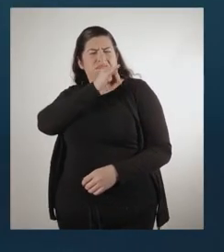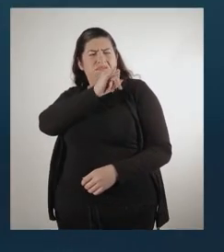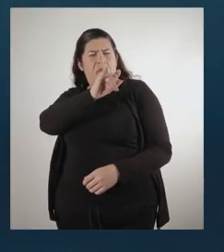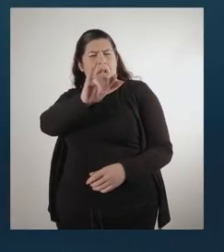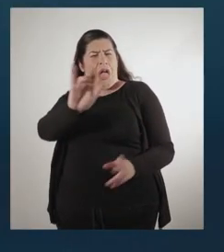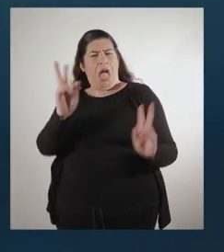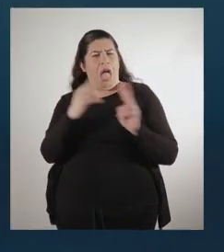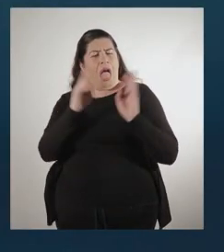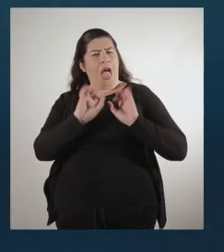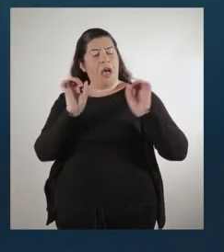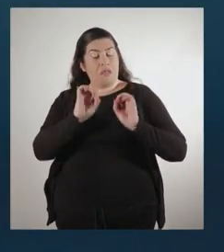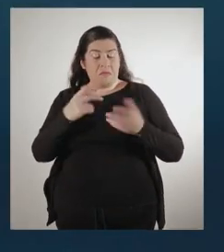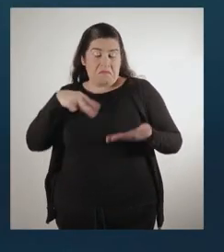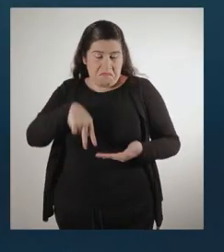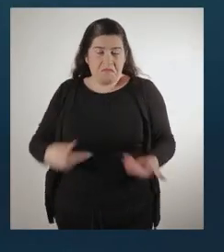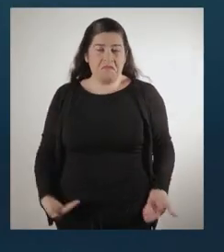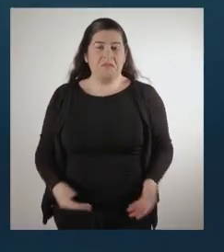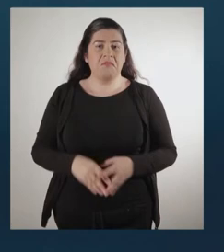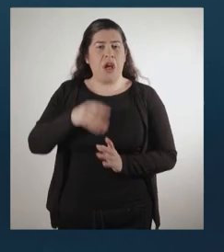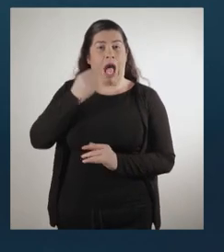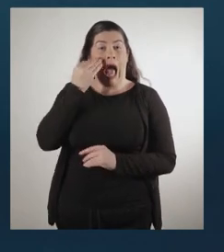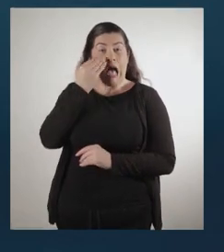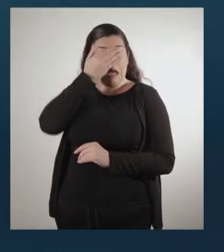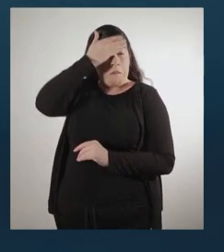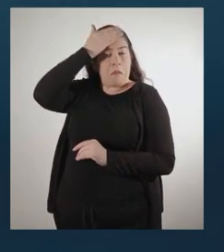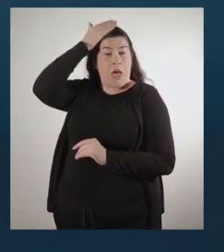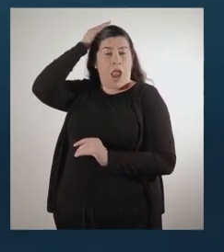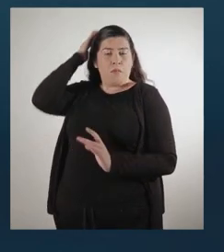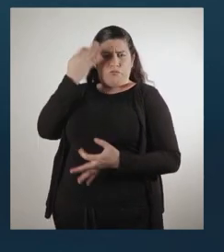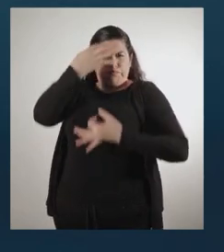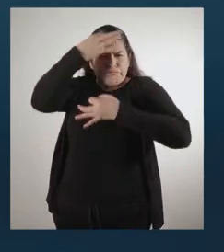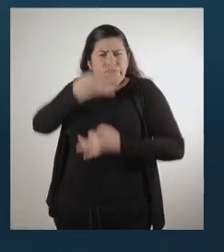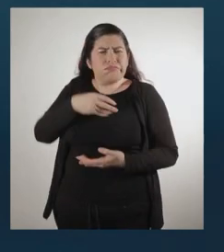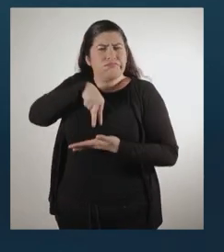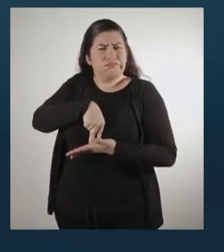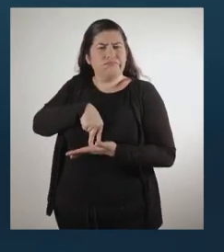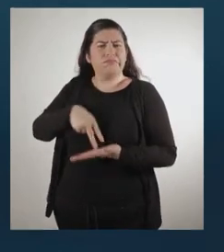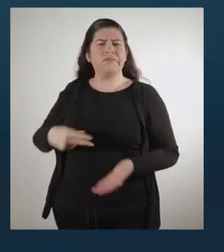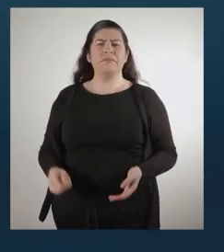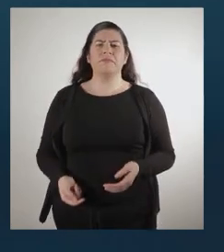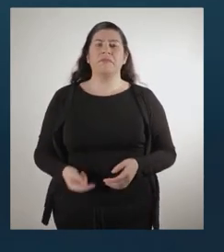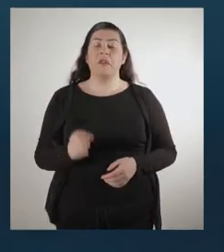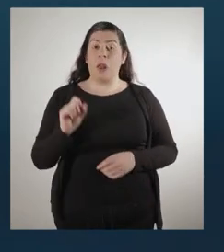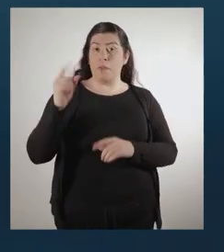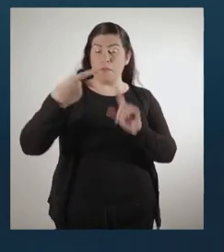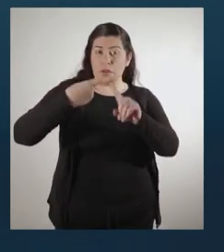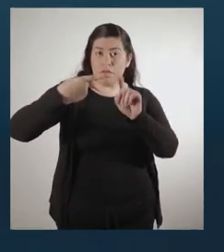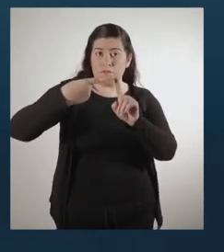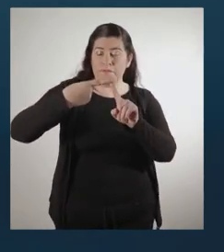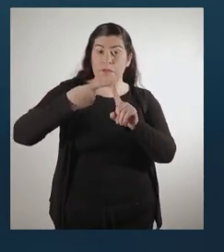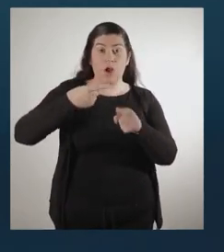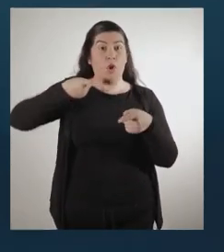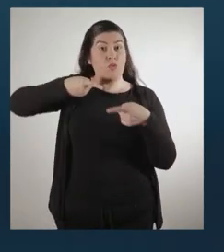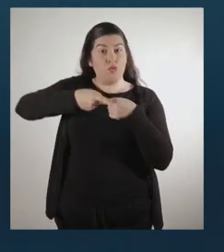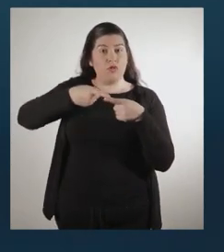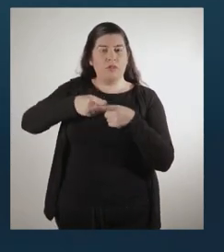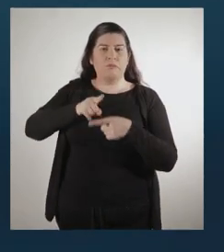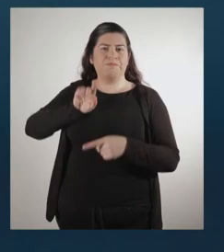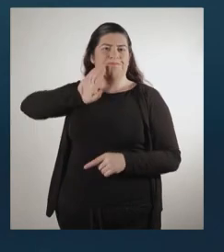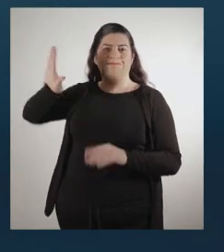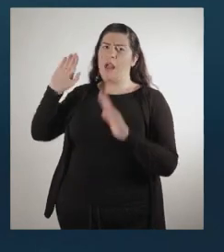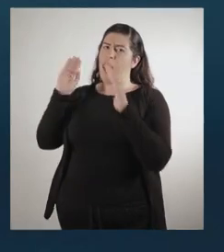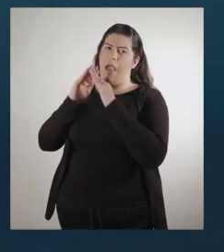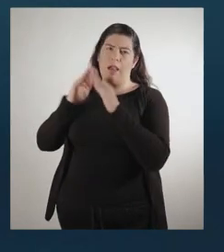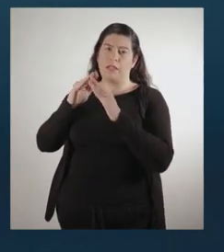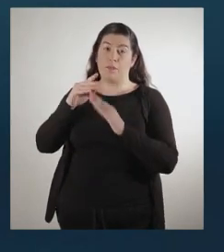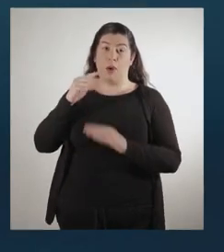Hacía como 20 veras que no nos veíamos, pero aquí estamos. Camino a pelea de quién, pero derecho como un espapo. La primera Constitución, si andan con